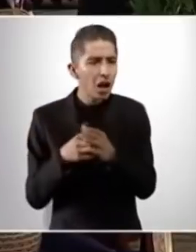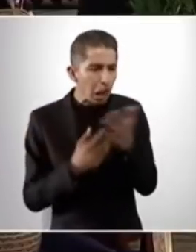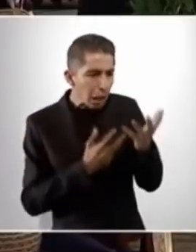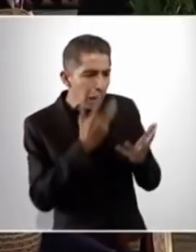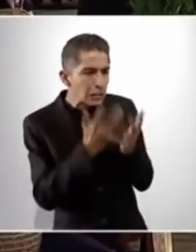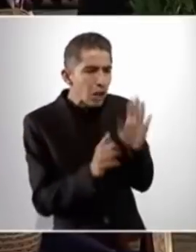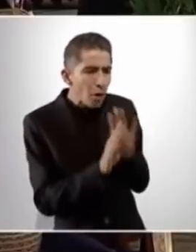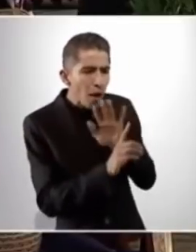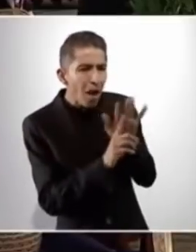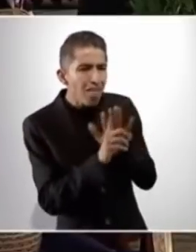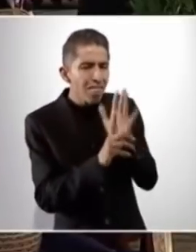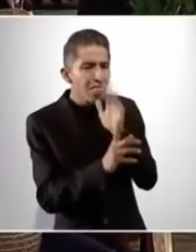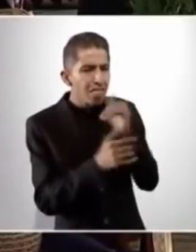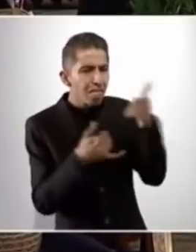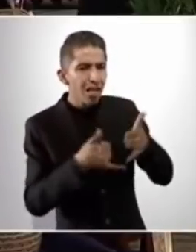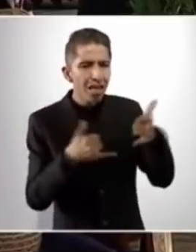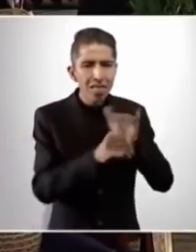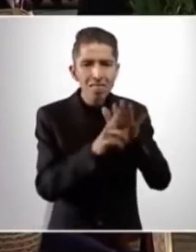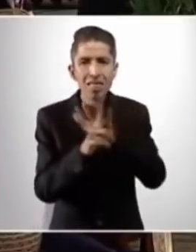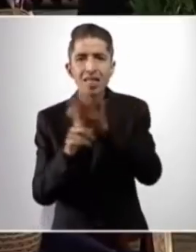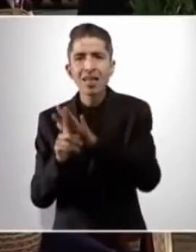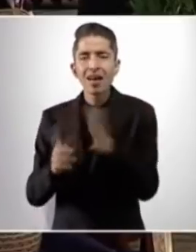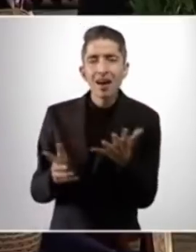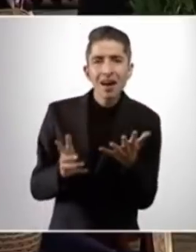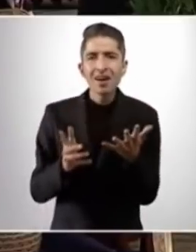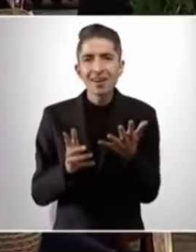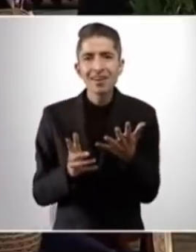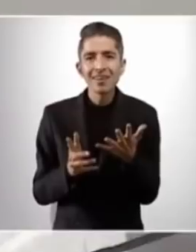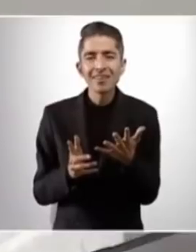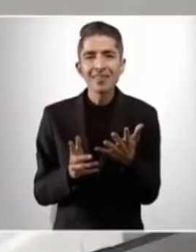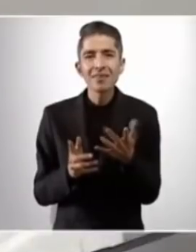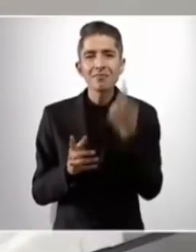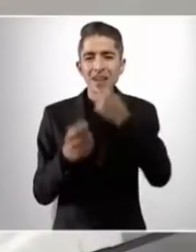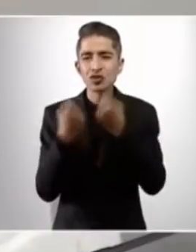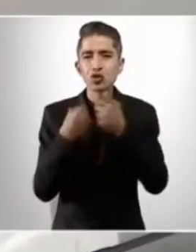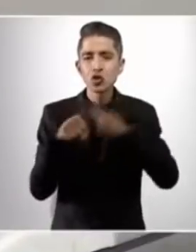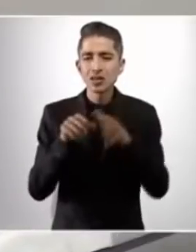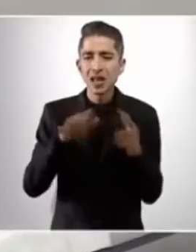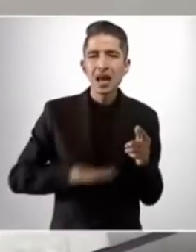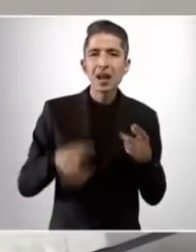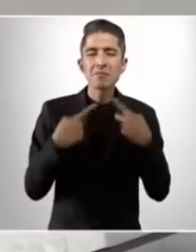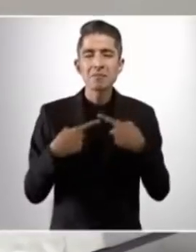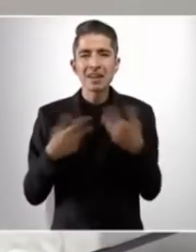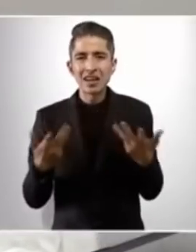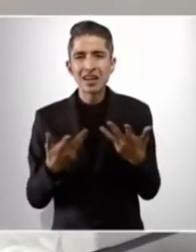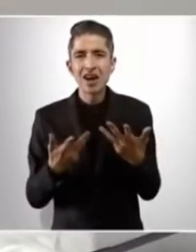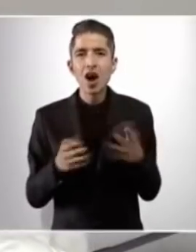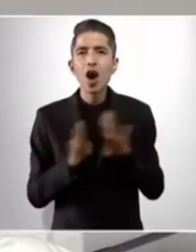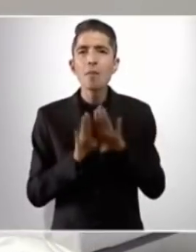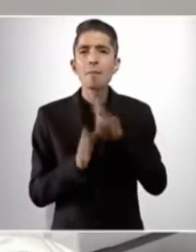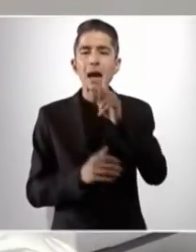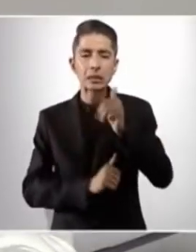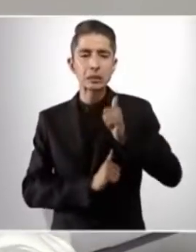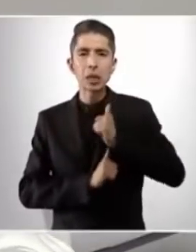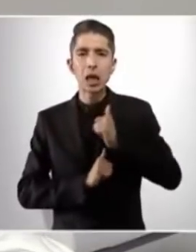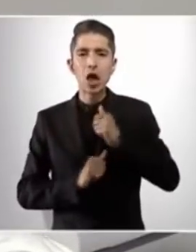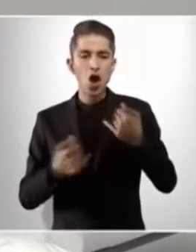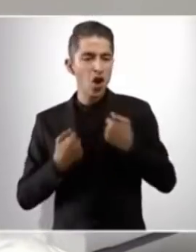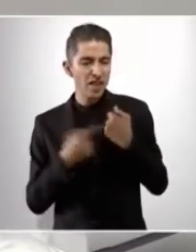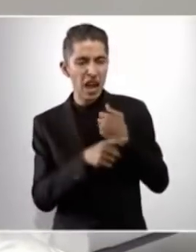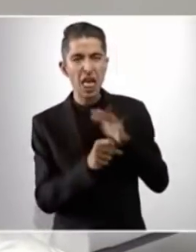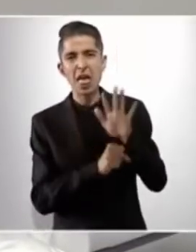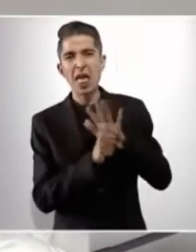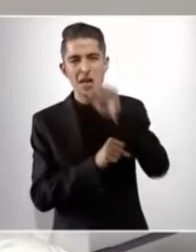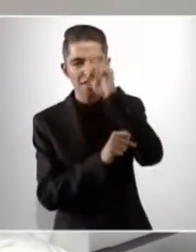base social, que no tengan un ejército de reserva en los jóvenes,